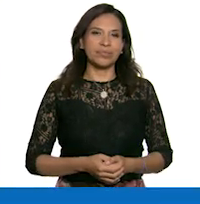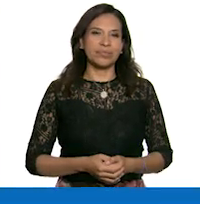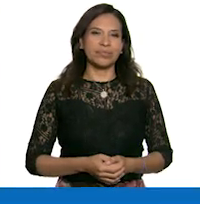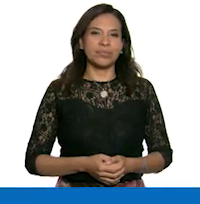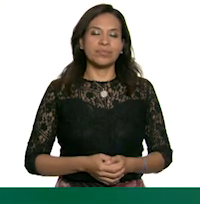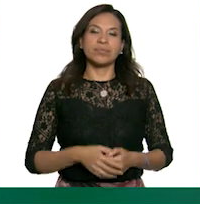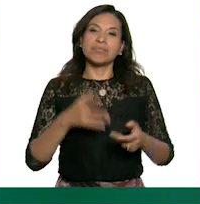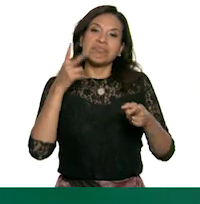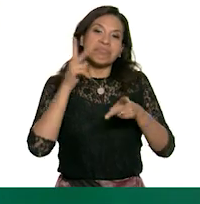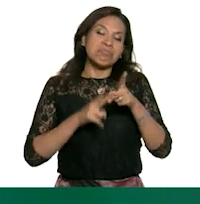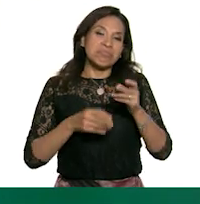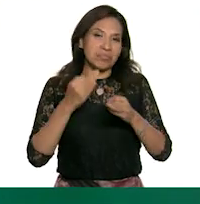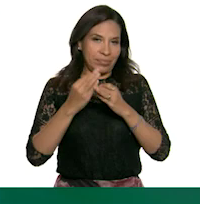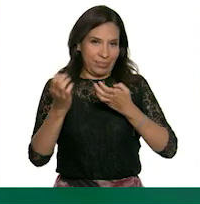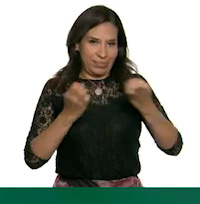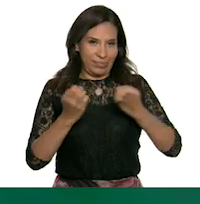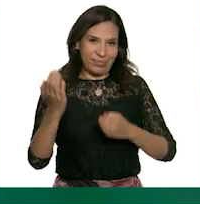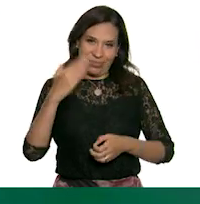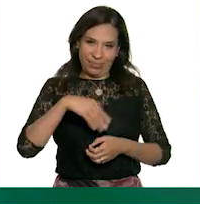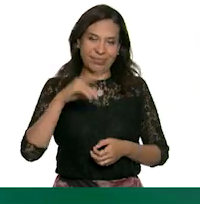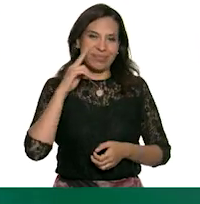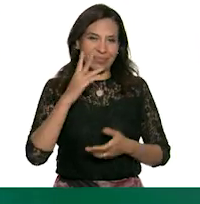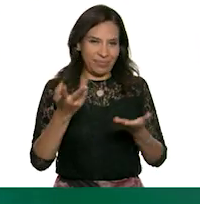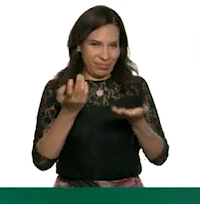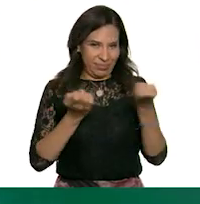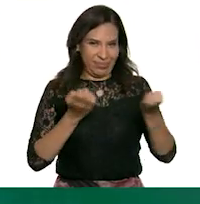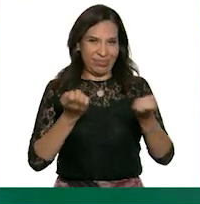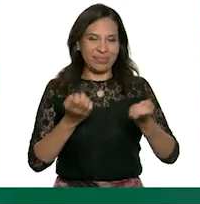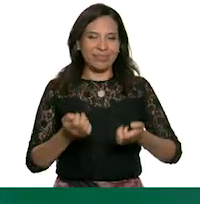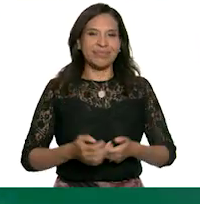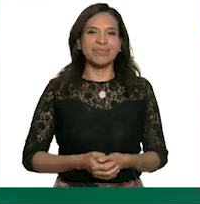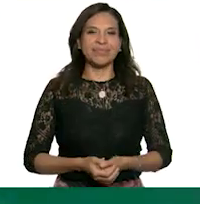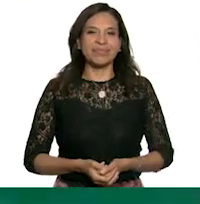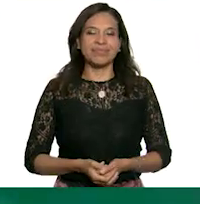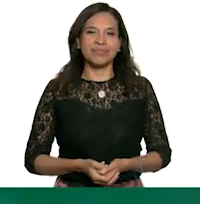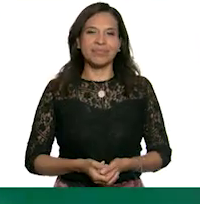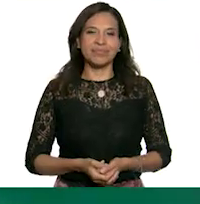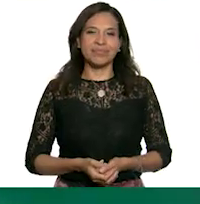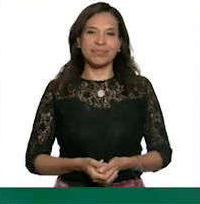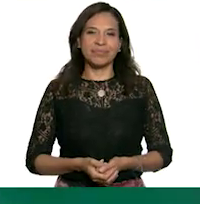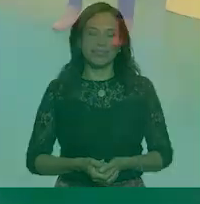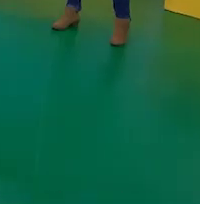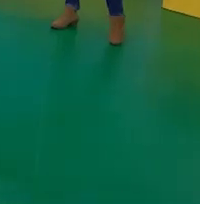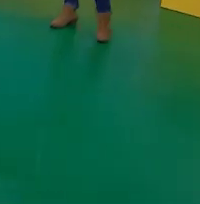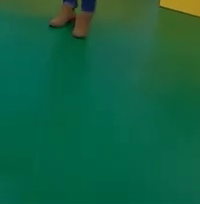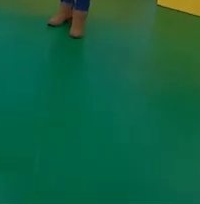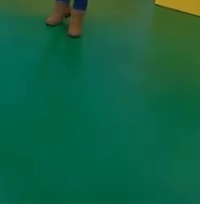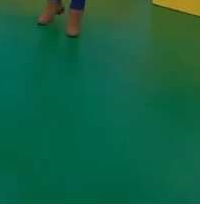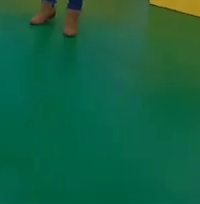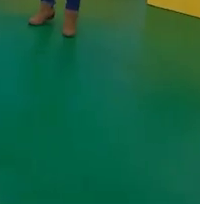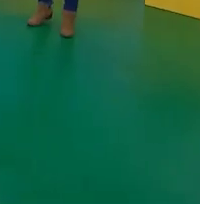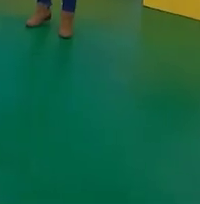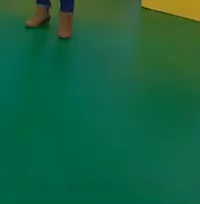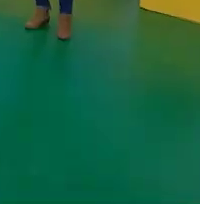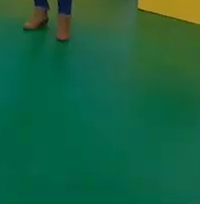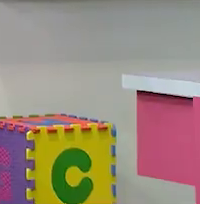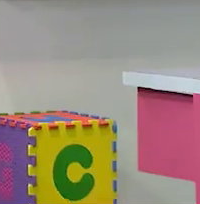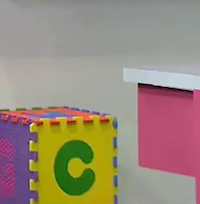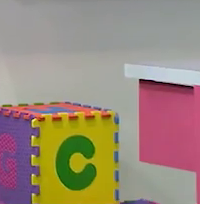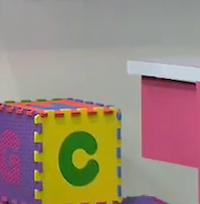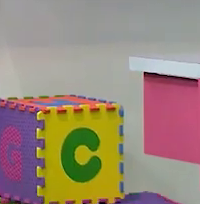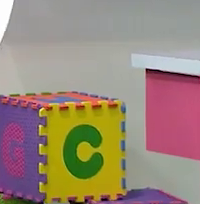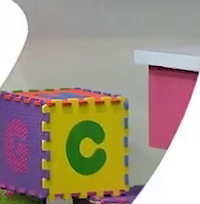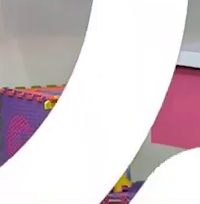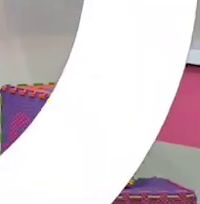tenemos que hacer una pausa activa ¿me acompañan? vengan levántense vamos a hacer vamos a movernos ¡ay ya sé! vamos a pedalear vamos pedalear